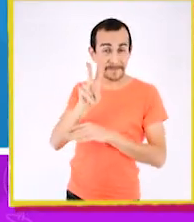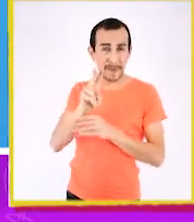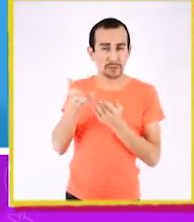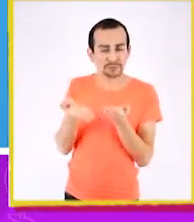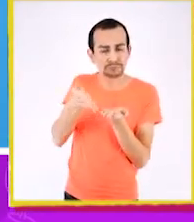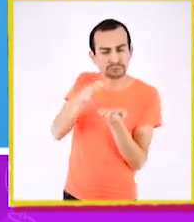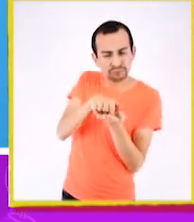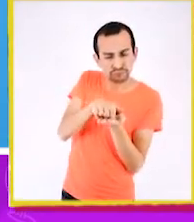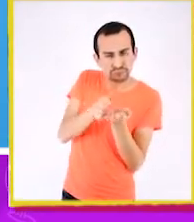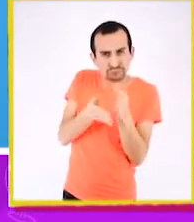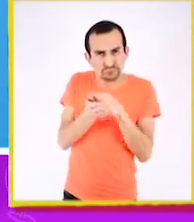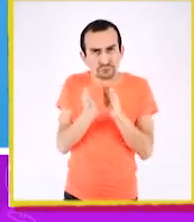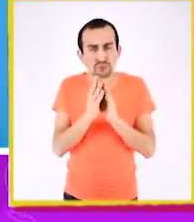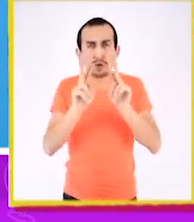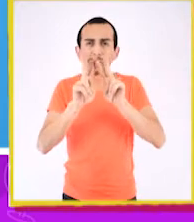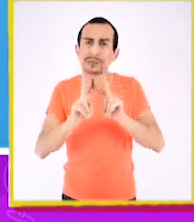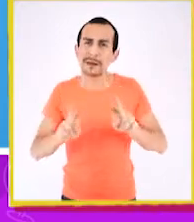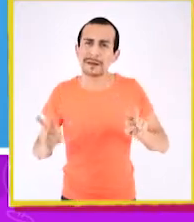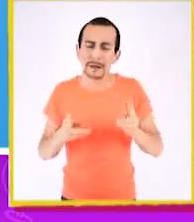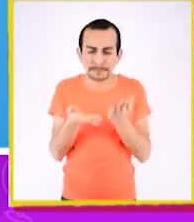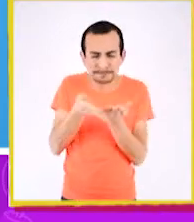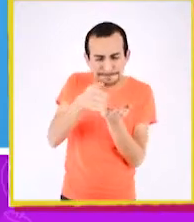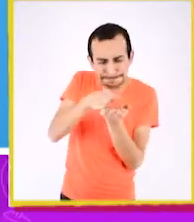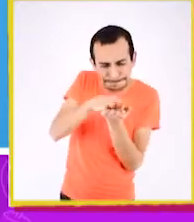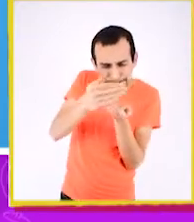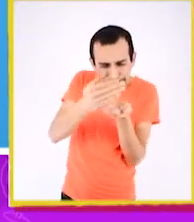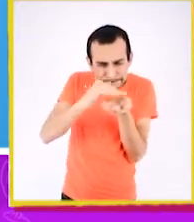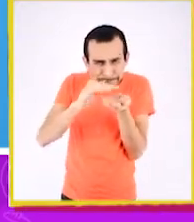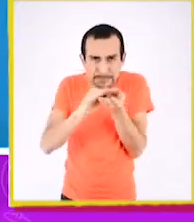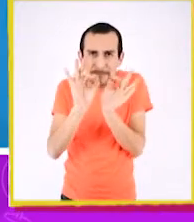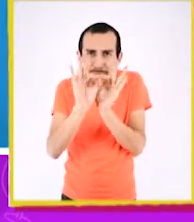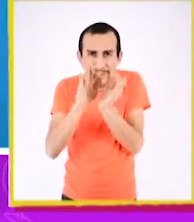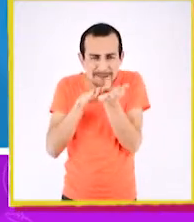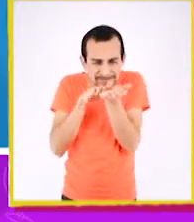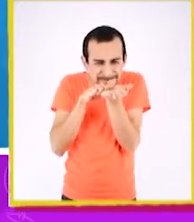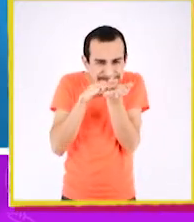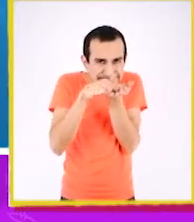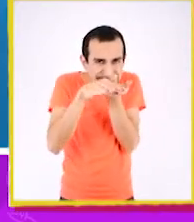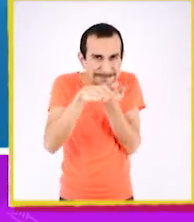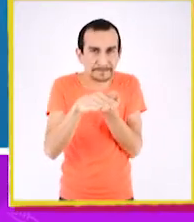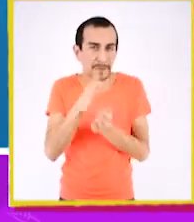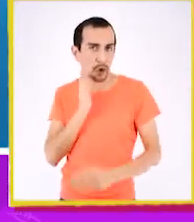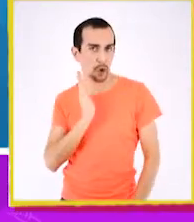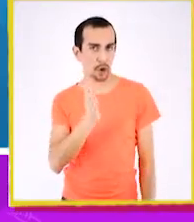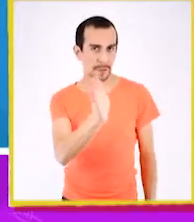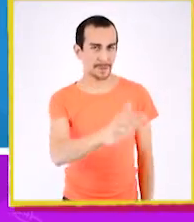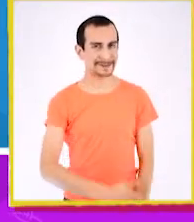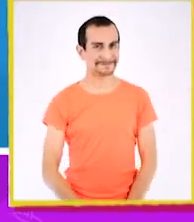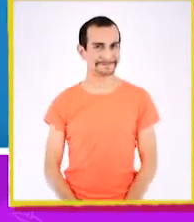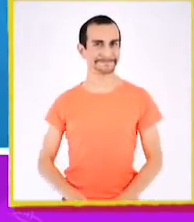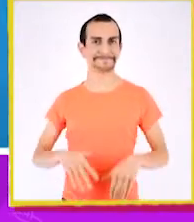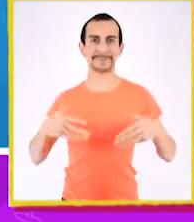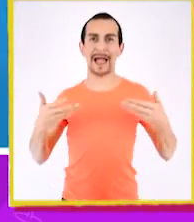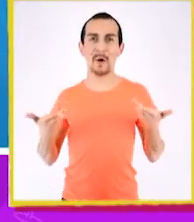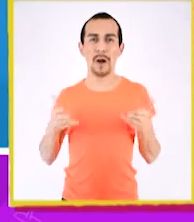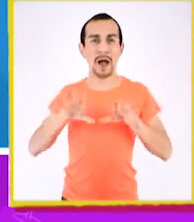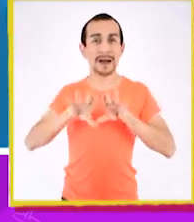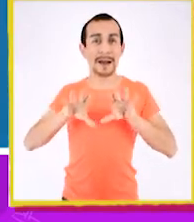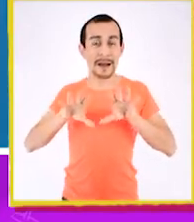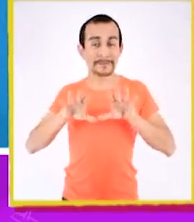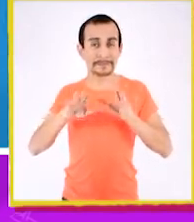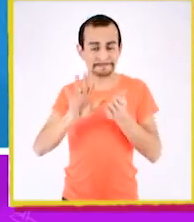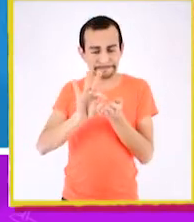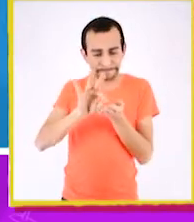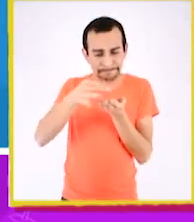Doblen todo con calma para que les quede bien marcado cada doblez. Sigamos. Ahora,